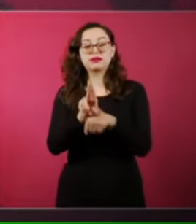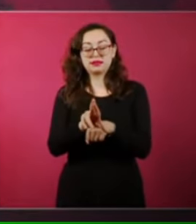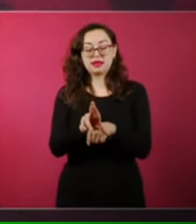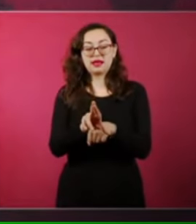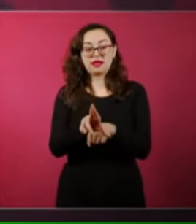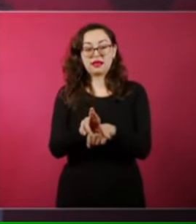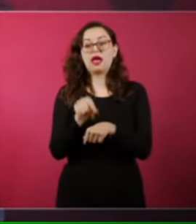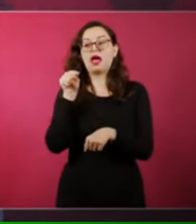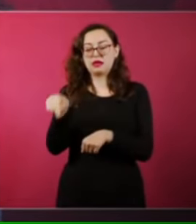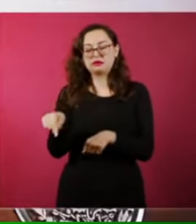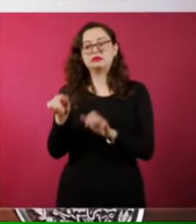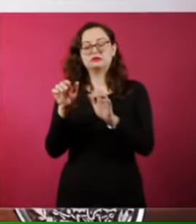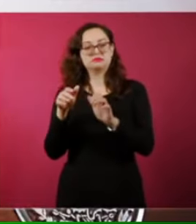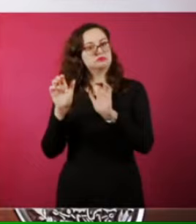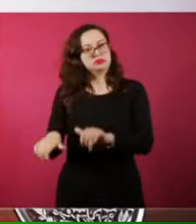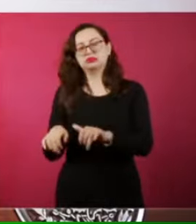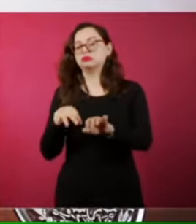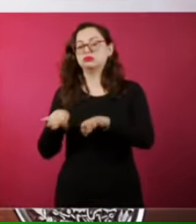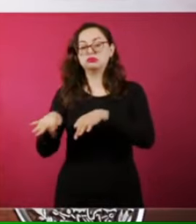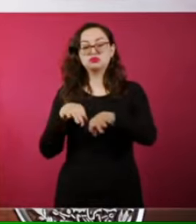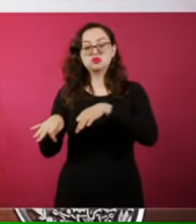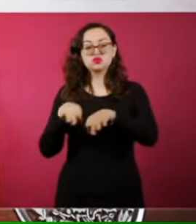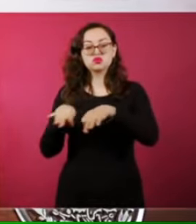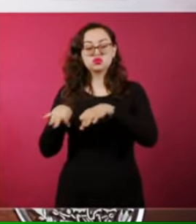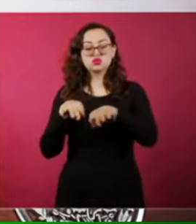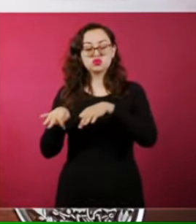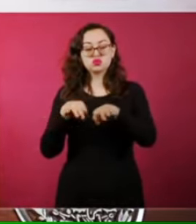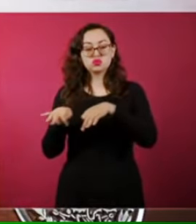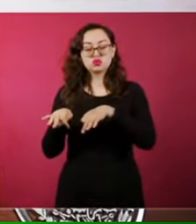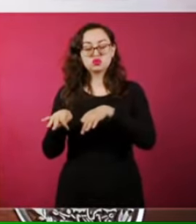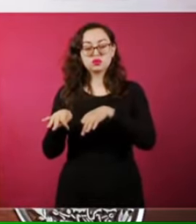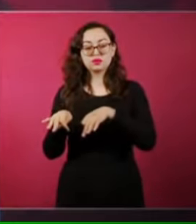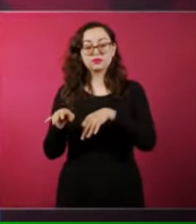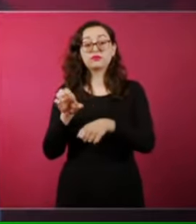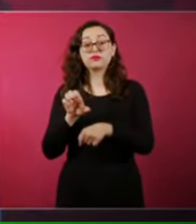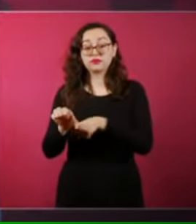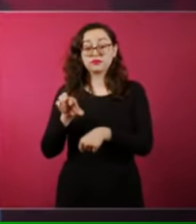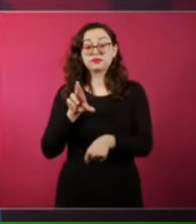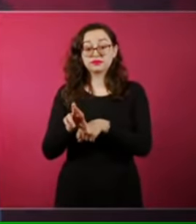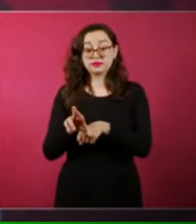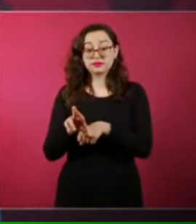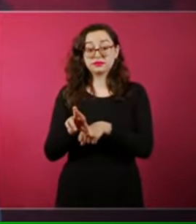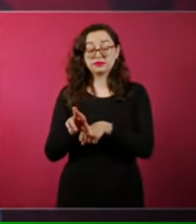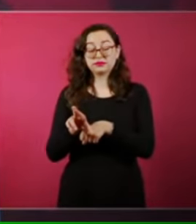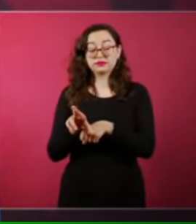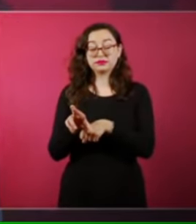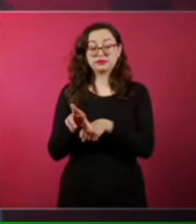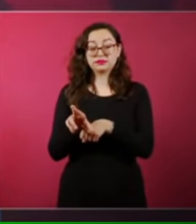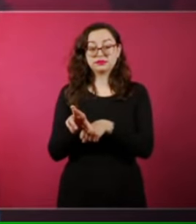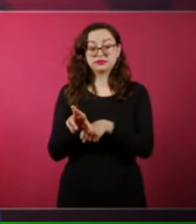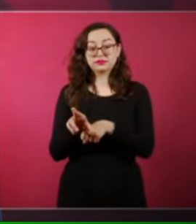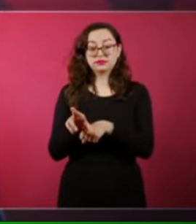Y ahí empieza a trabajar. Pero ahí en Costa Rica se